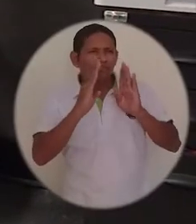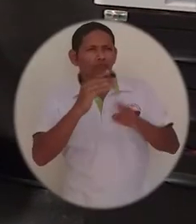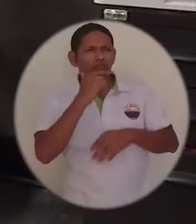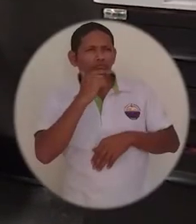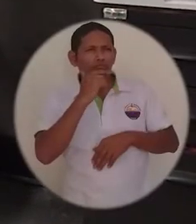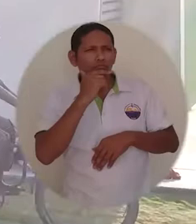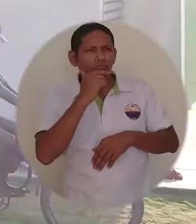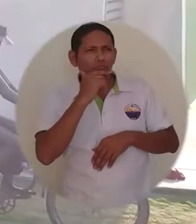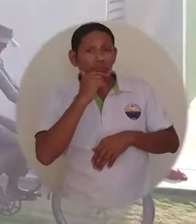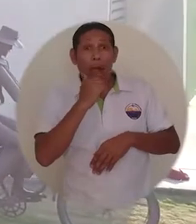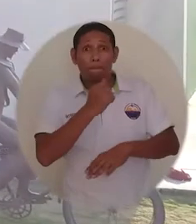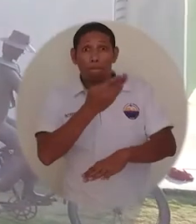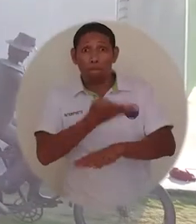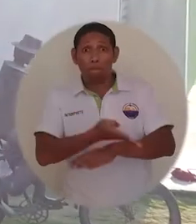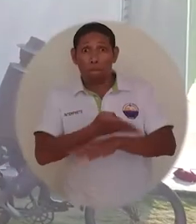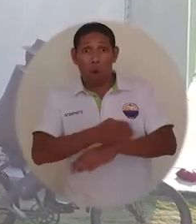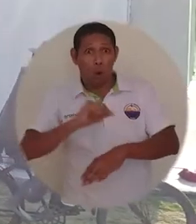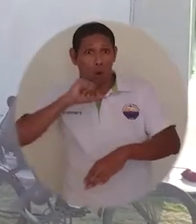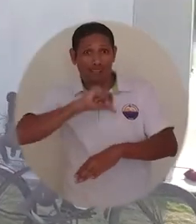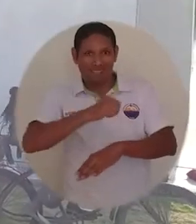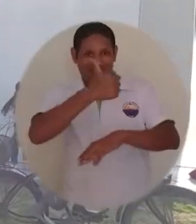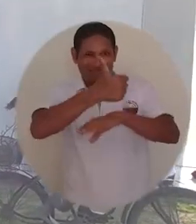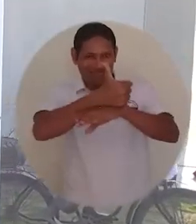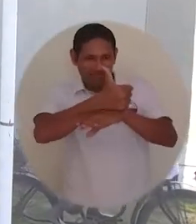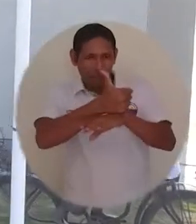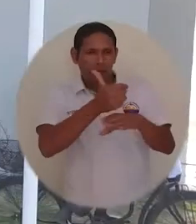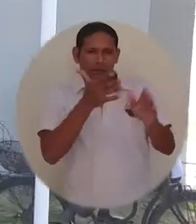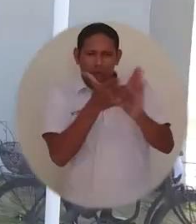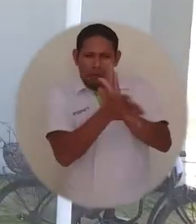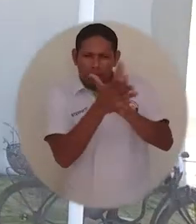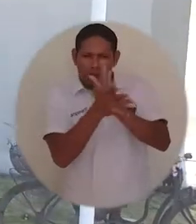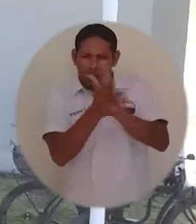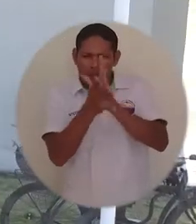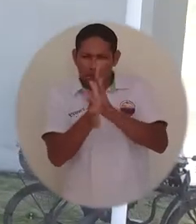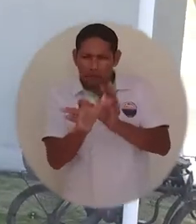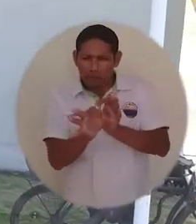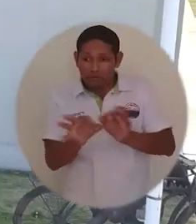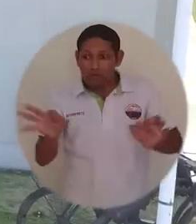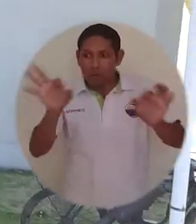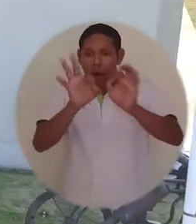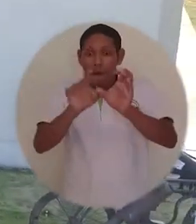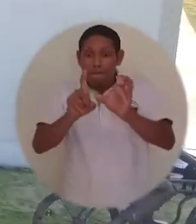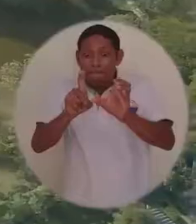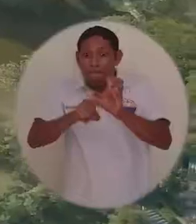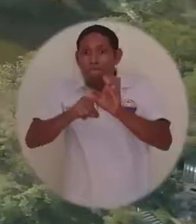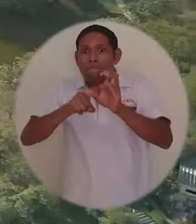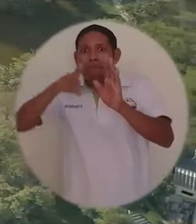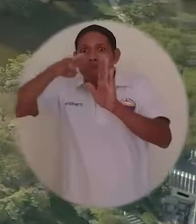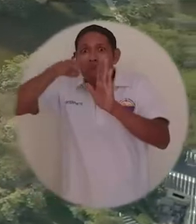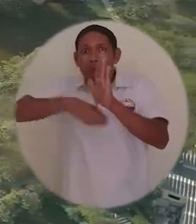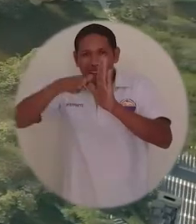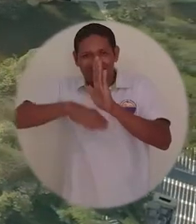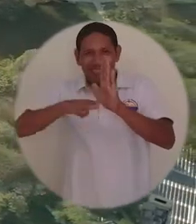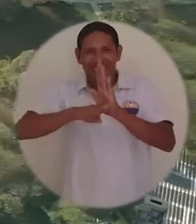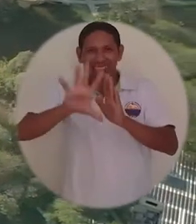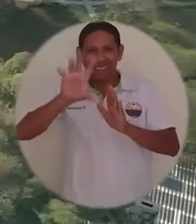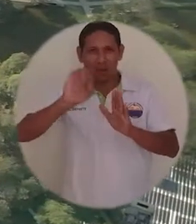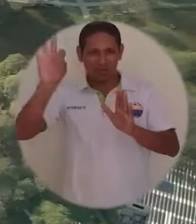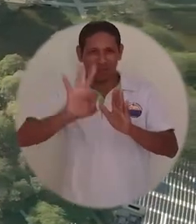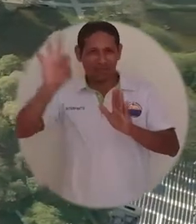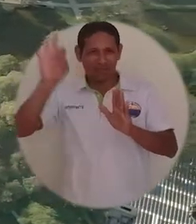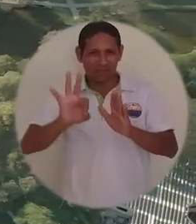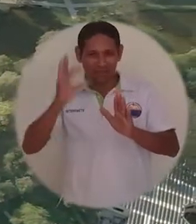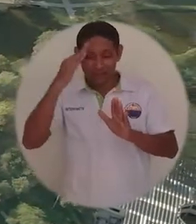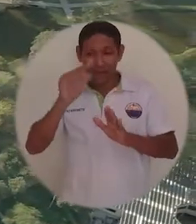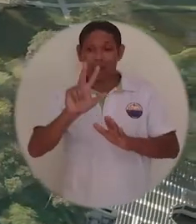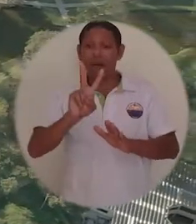Después de escuchar atentamente las propuestas presentadas por el rector Pablo Vera Salazar, las cuales buscan generar alivio económico en las matrículas